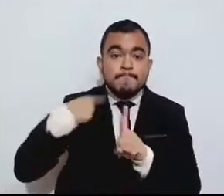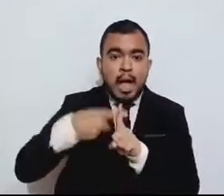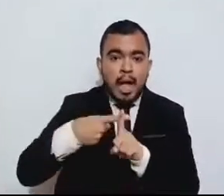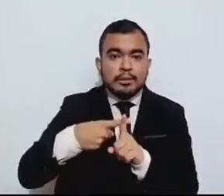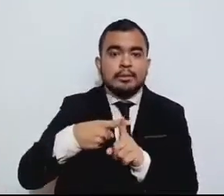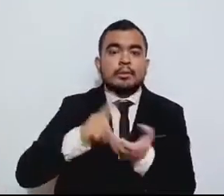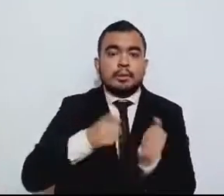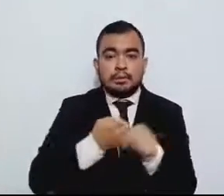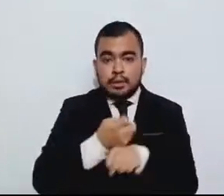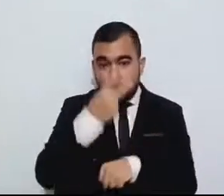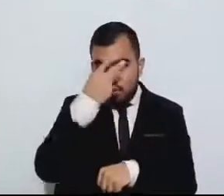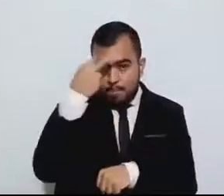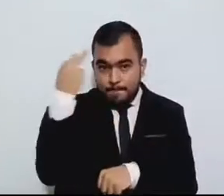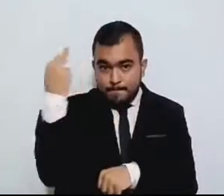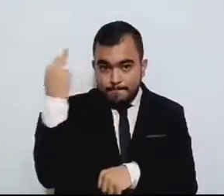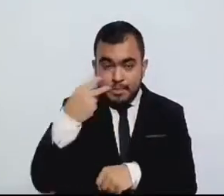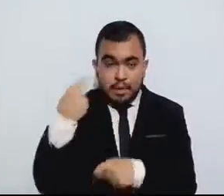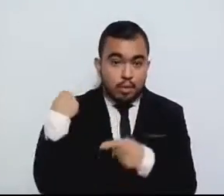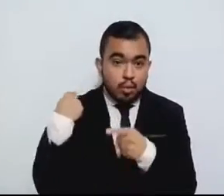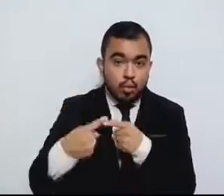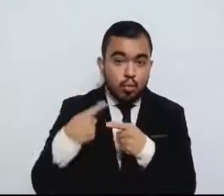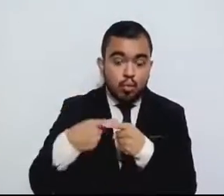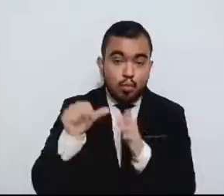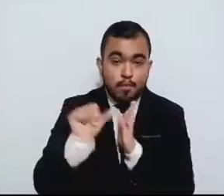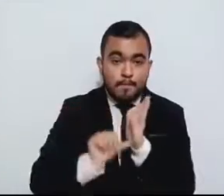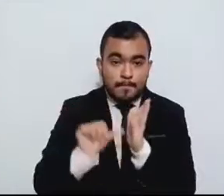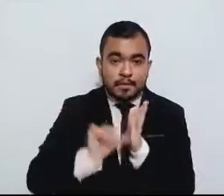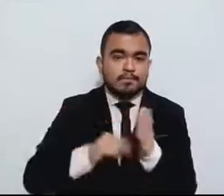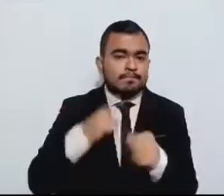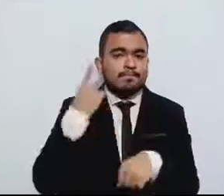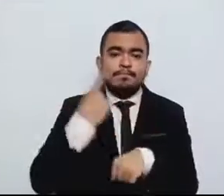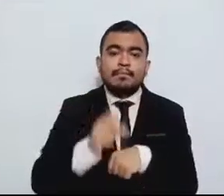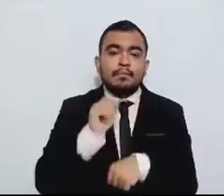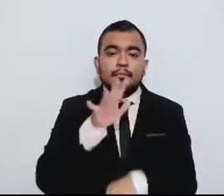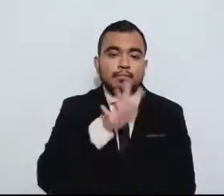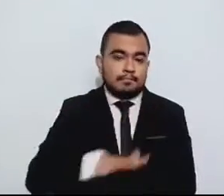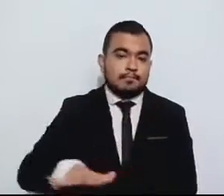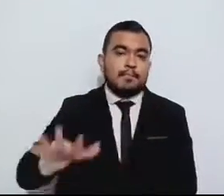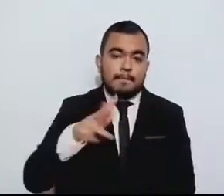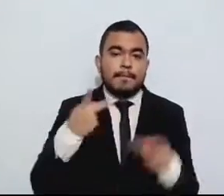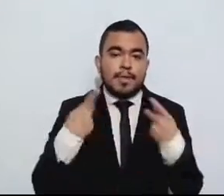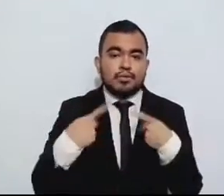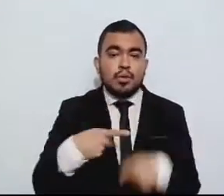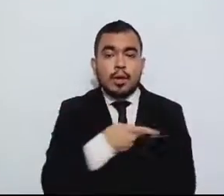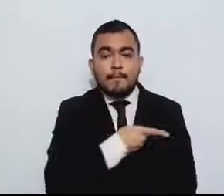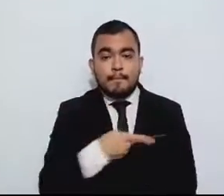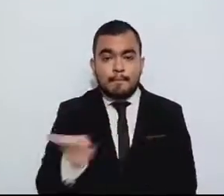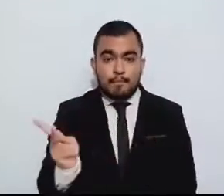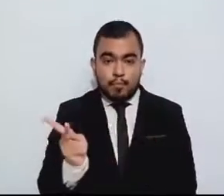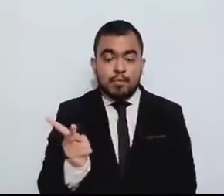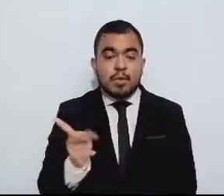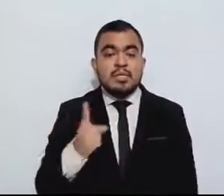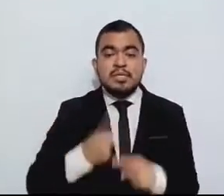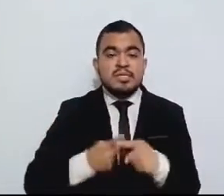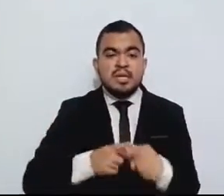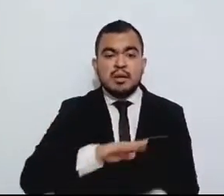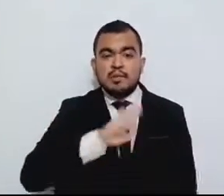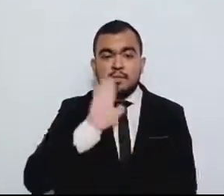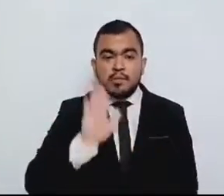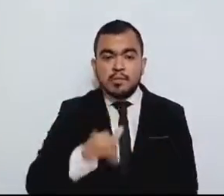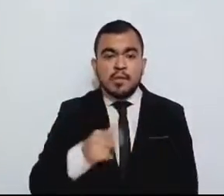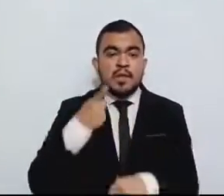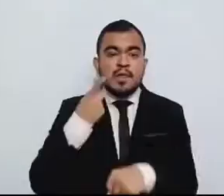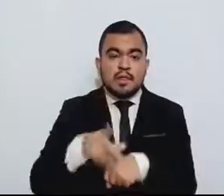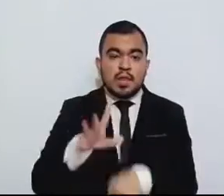México en los últimos meses han afectado especialmente a su población más pobre. Entre los fallecidos y afectados, existen